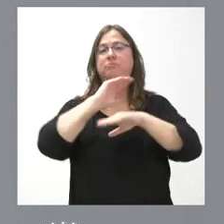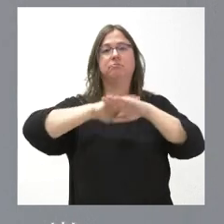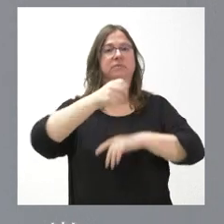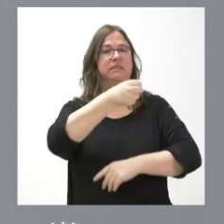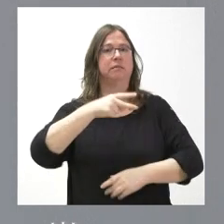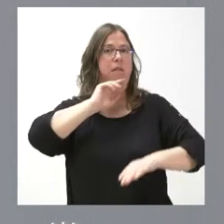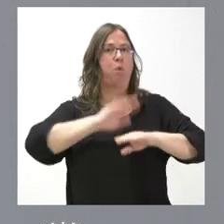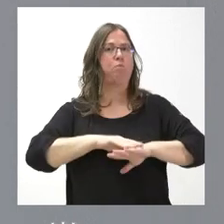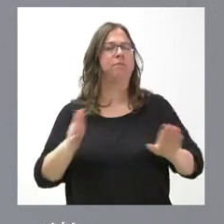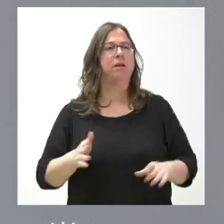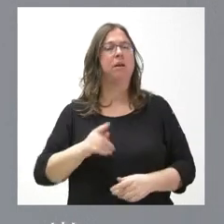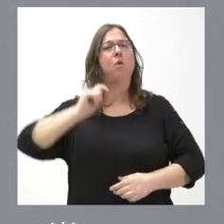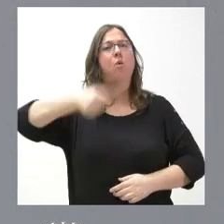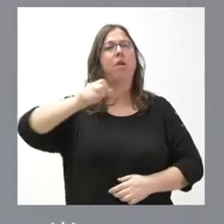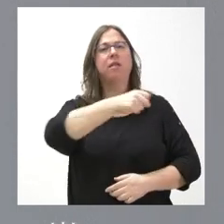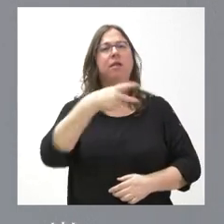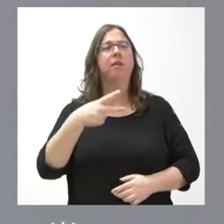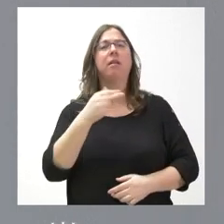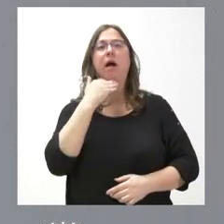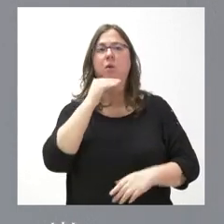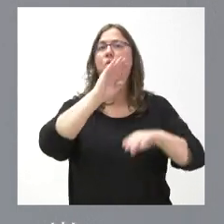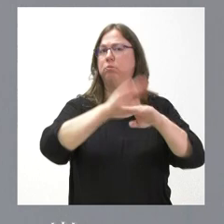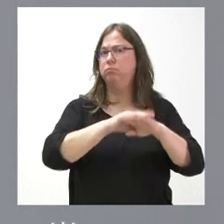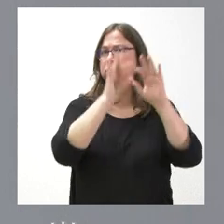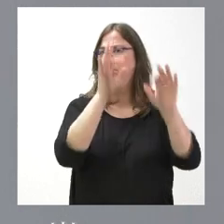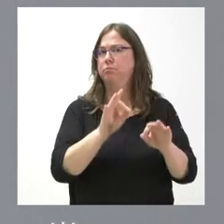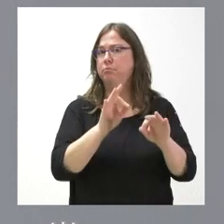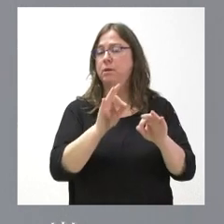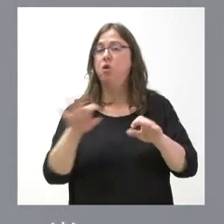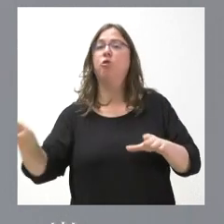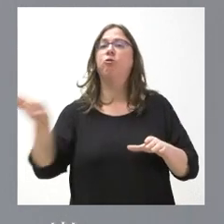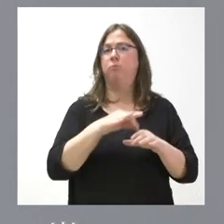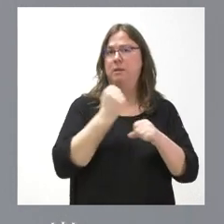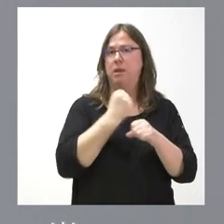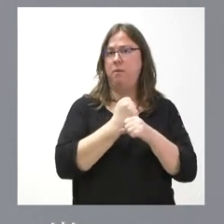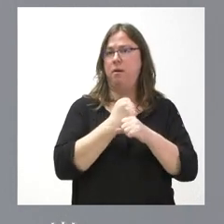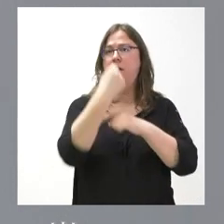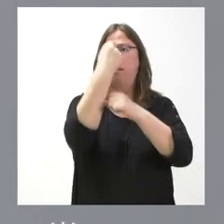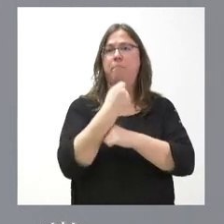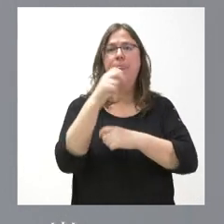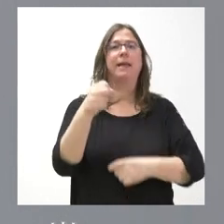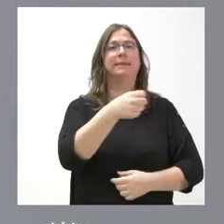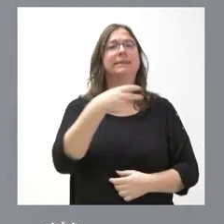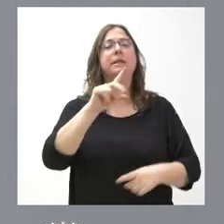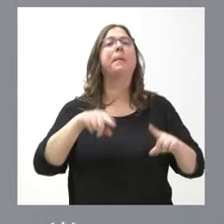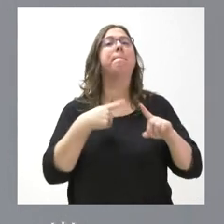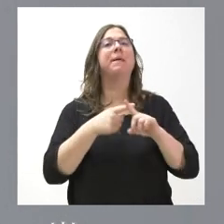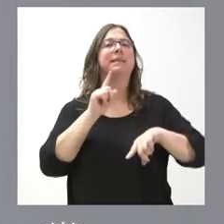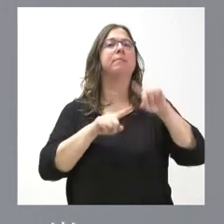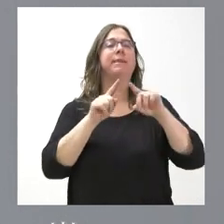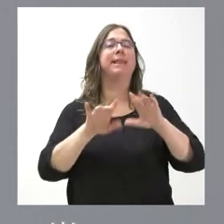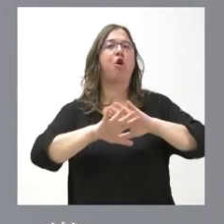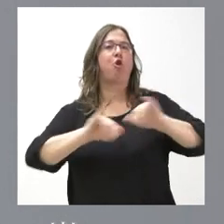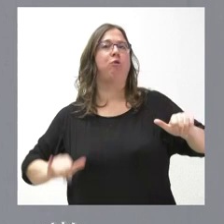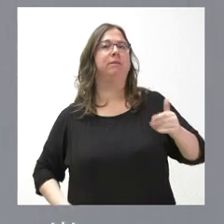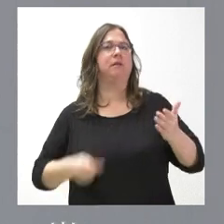que creo que establezca alguna parte en ese sentido. Lo cumpliremos solamente en la reposición en el puesto que la sentencia determina, sino en relación con las compensaciones que